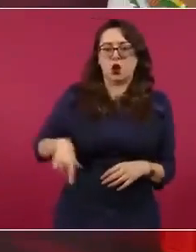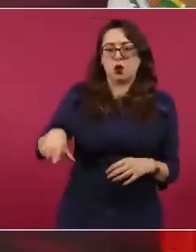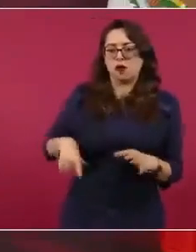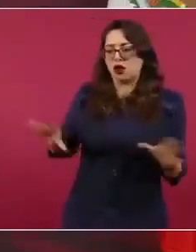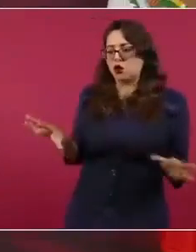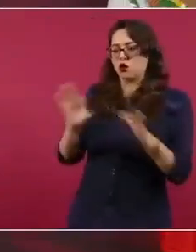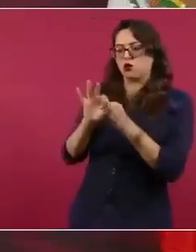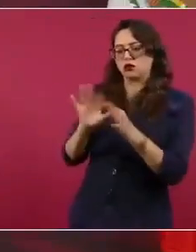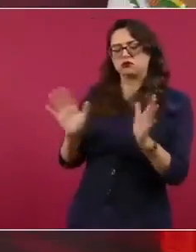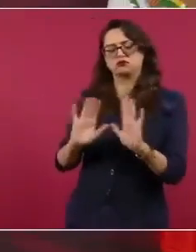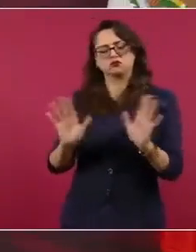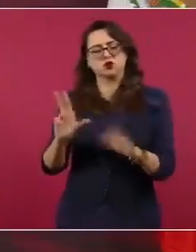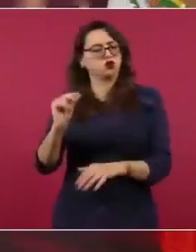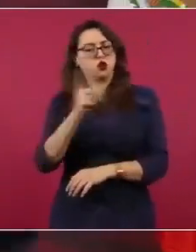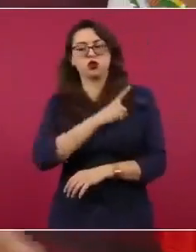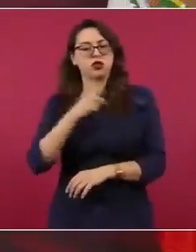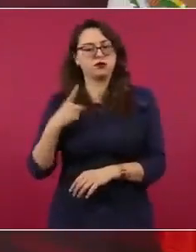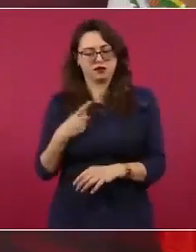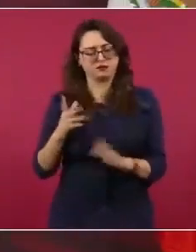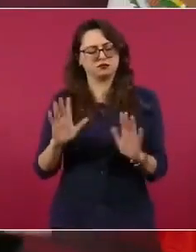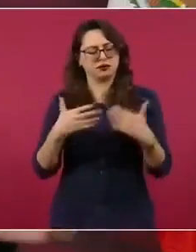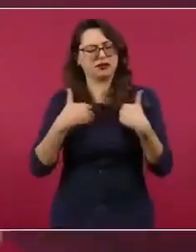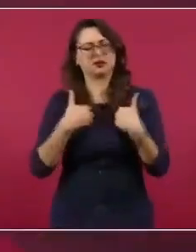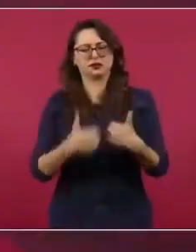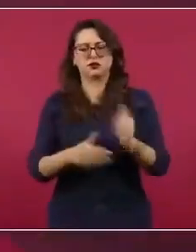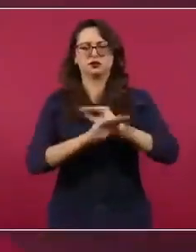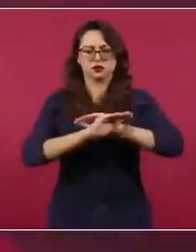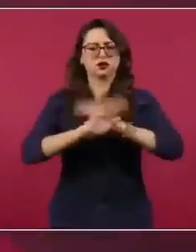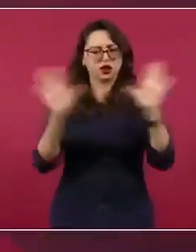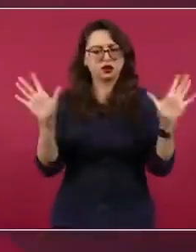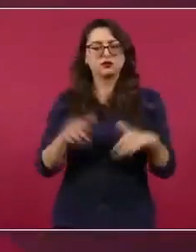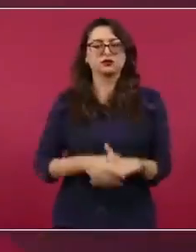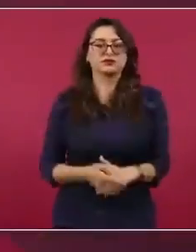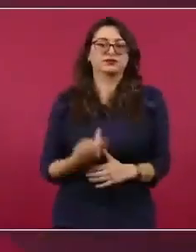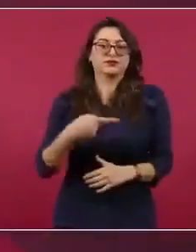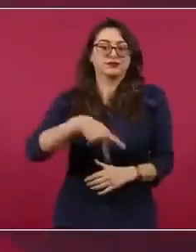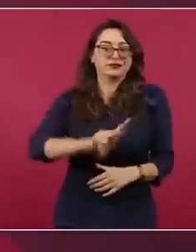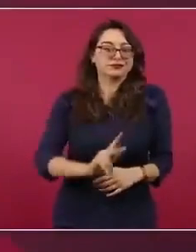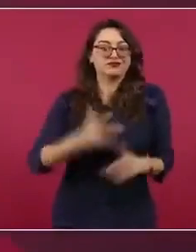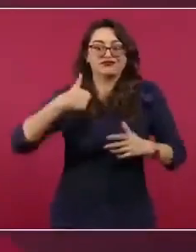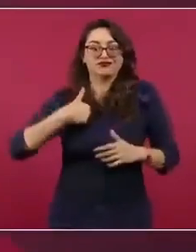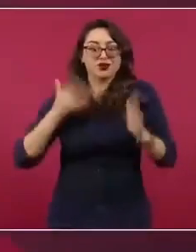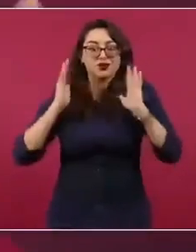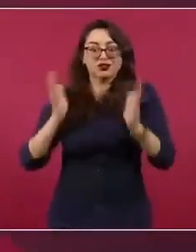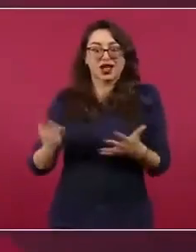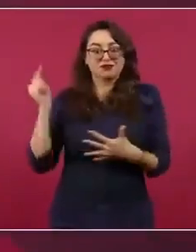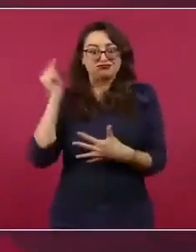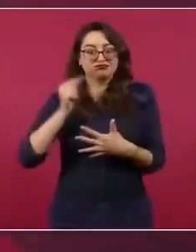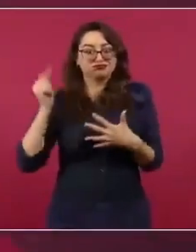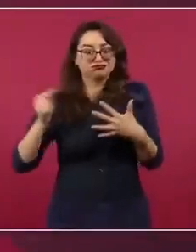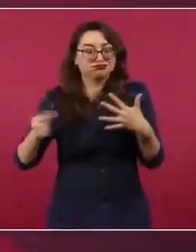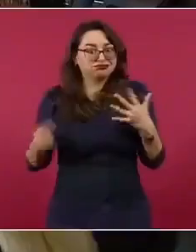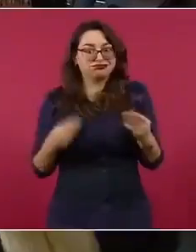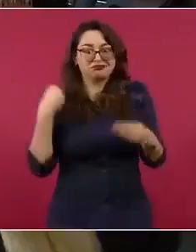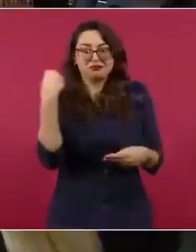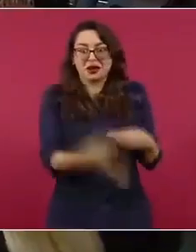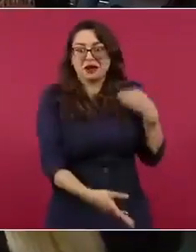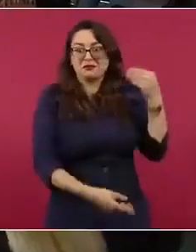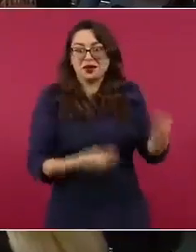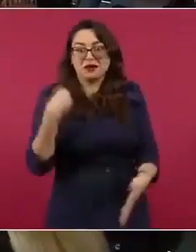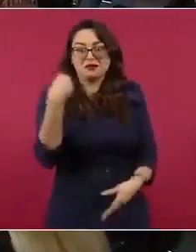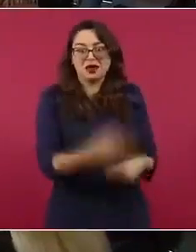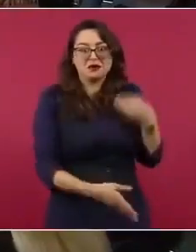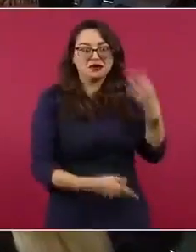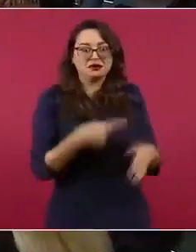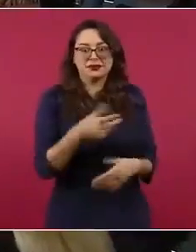simpatizan con nuestro movimiento. Pero ni modo que ya se acabe su movimiento. No,